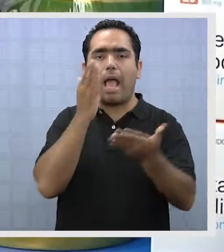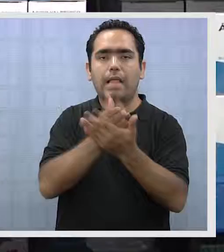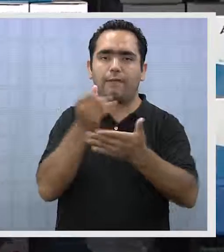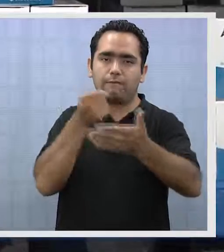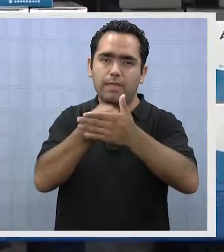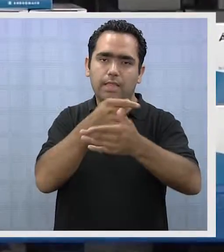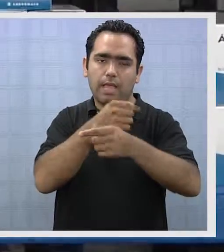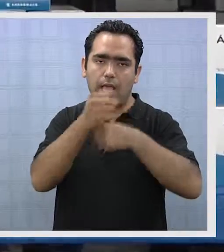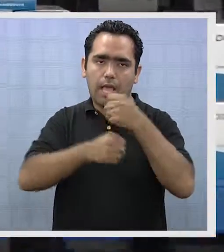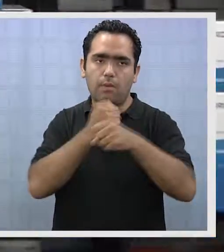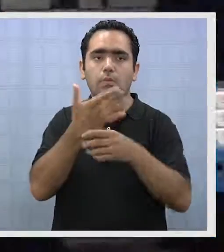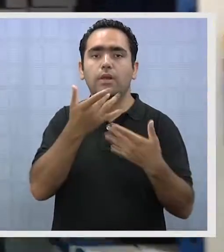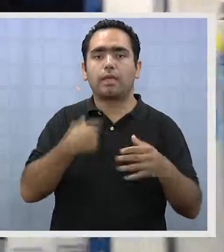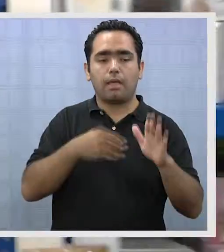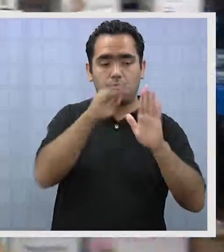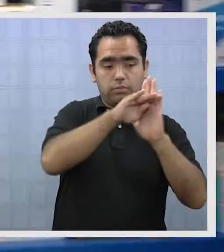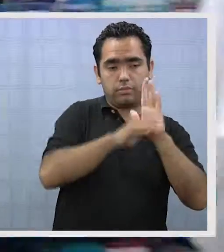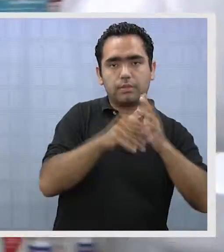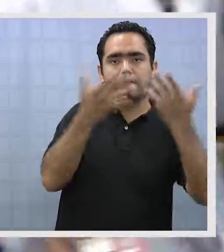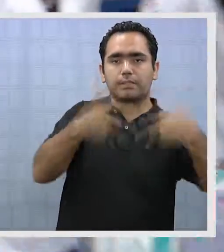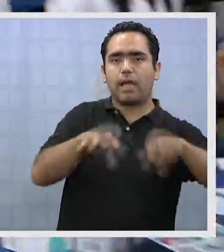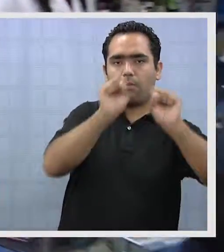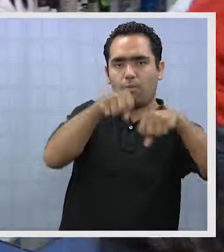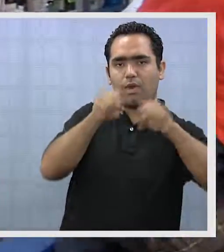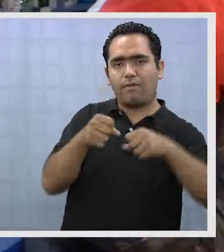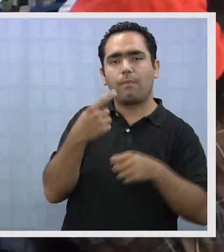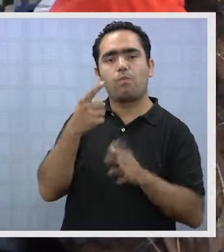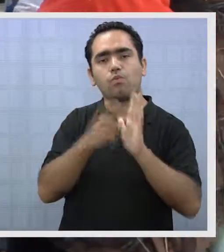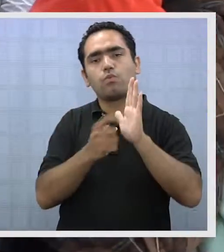año, pues a la fecha ya se han aprobado puntos importantes.